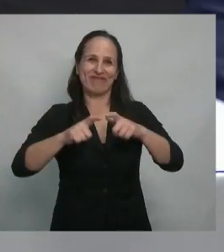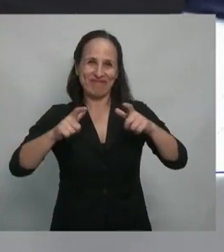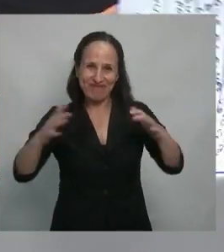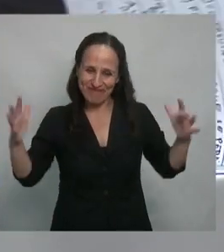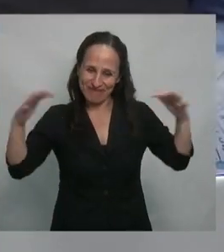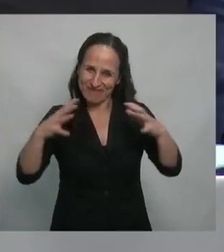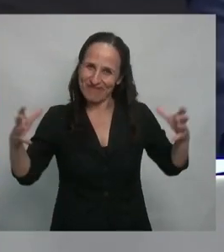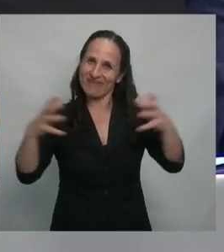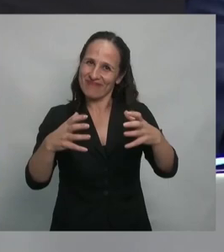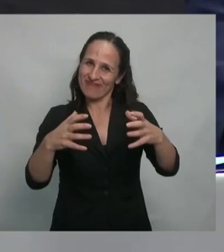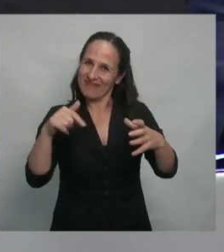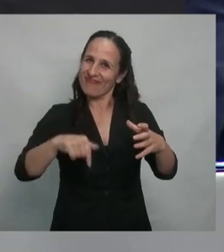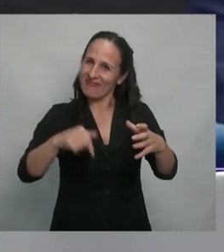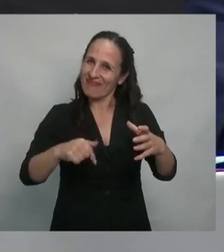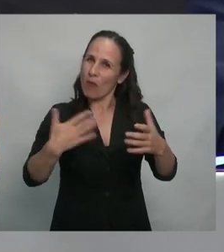elaborar